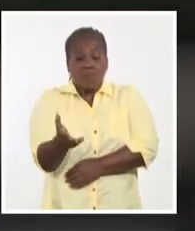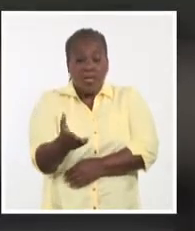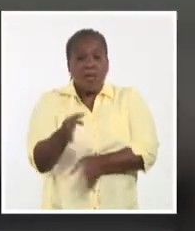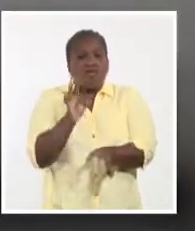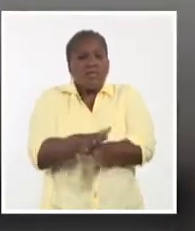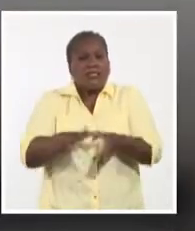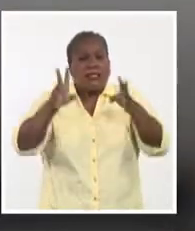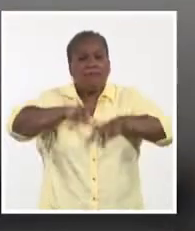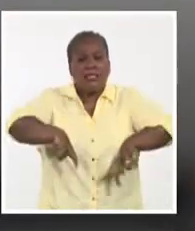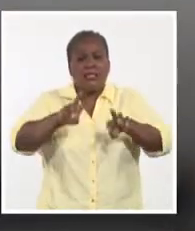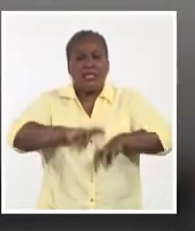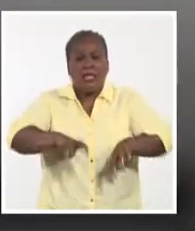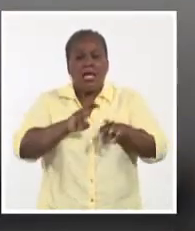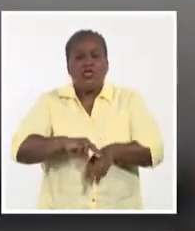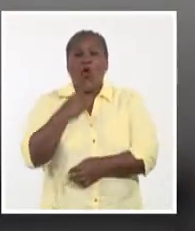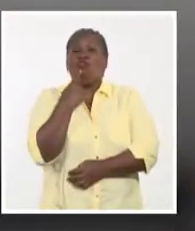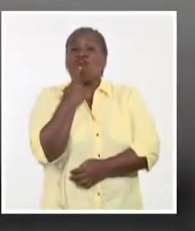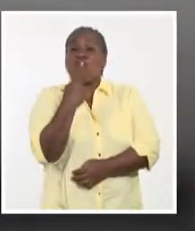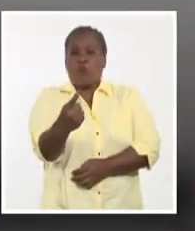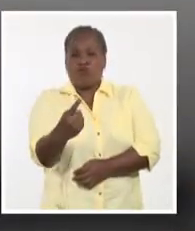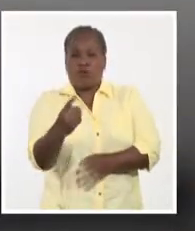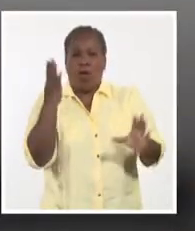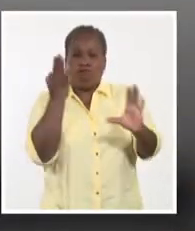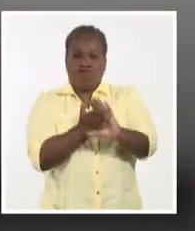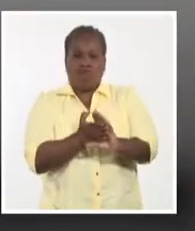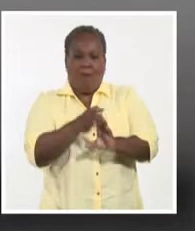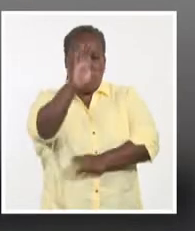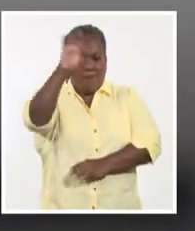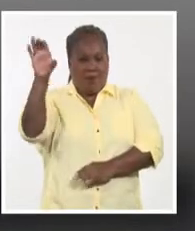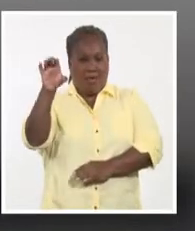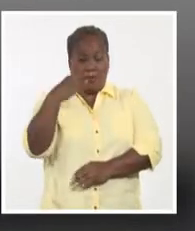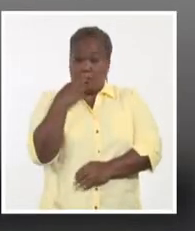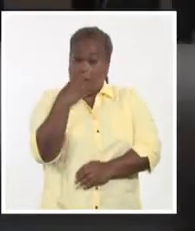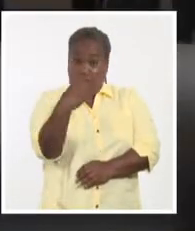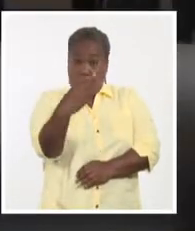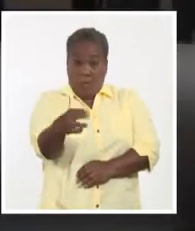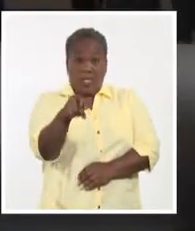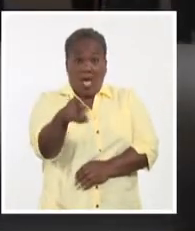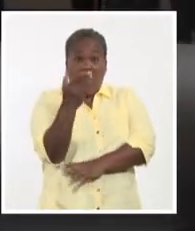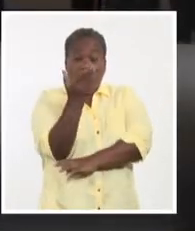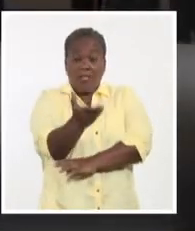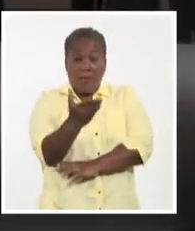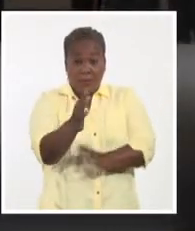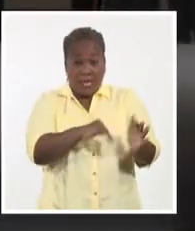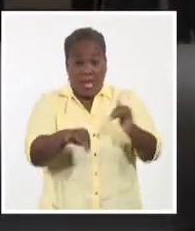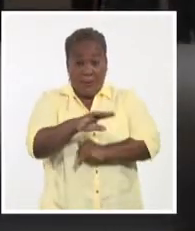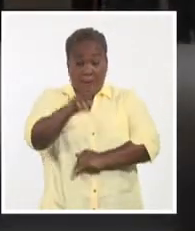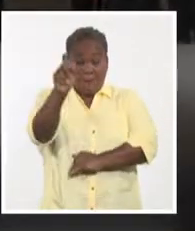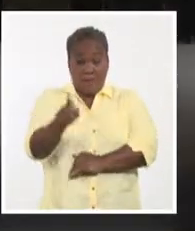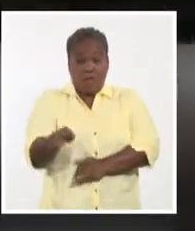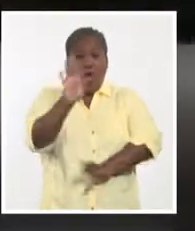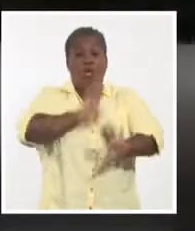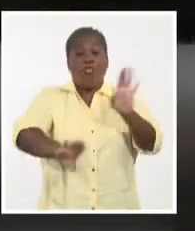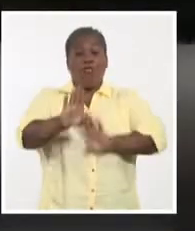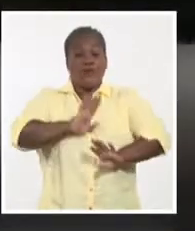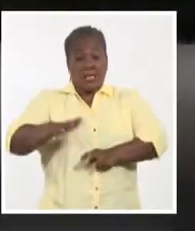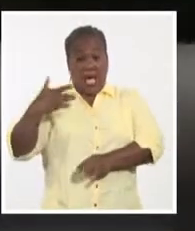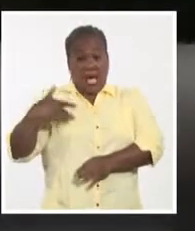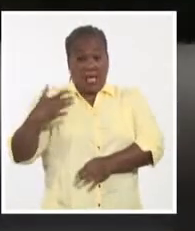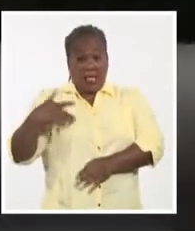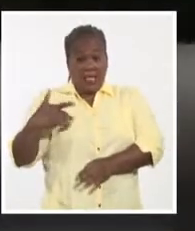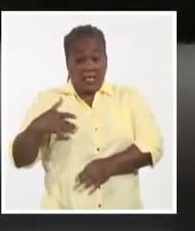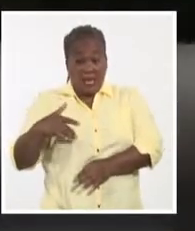investigación con una denuncia penal. En respuesta a esta demanda, el ministro de Defensa de Argentina,